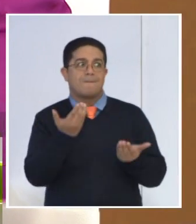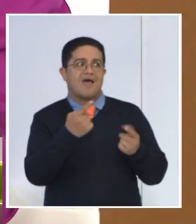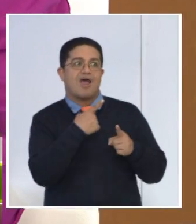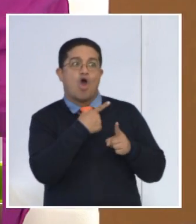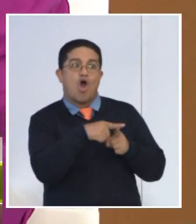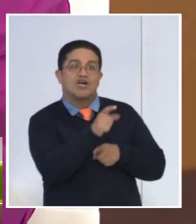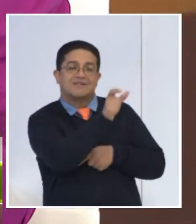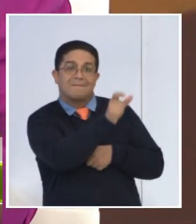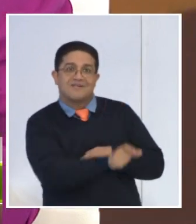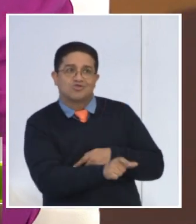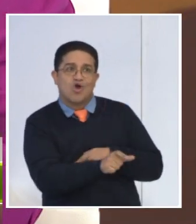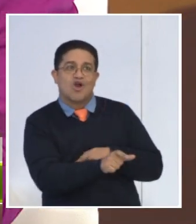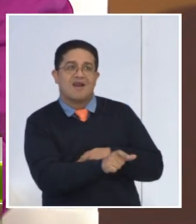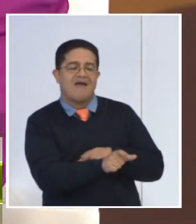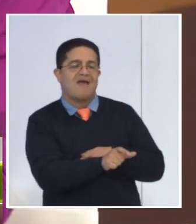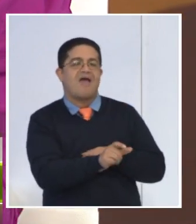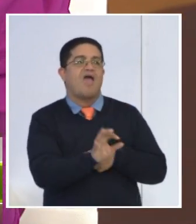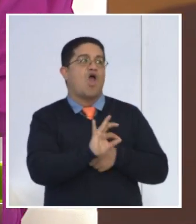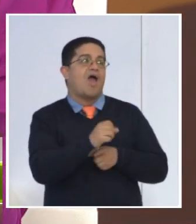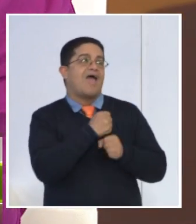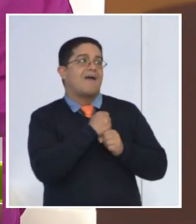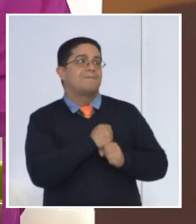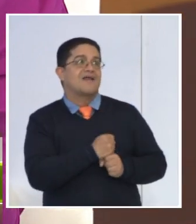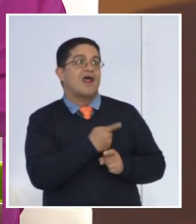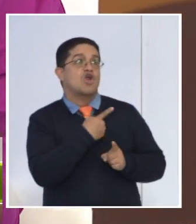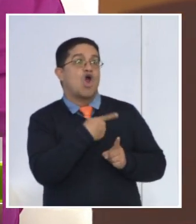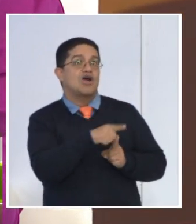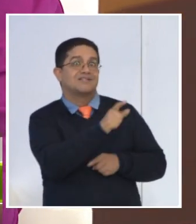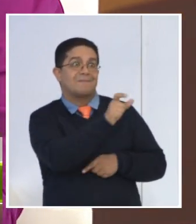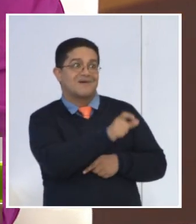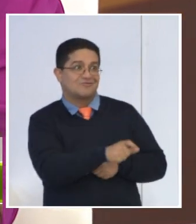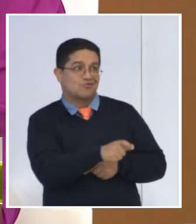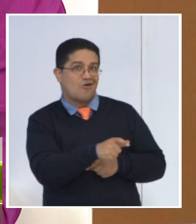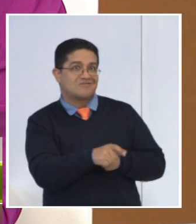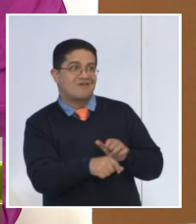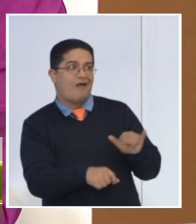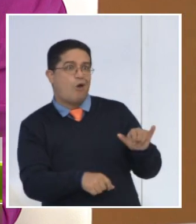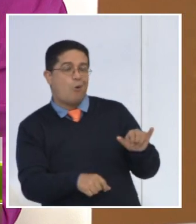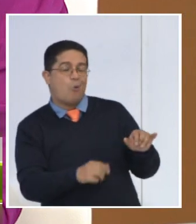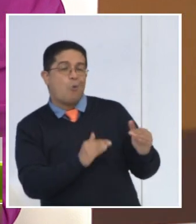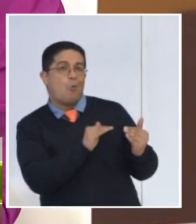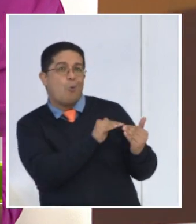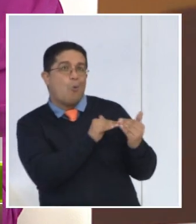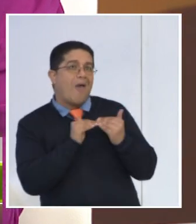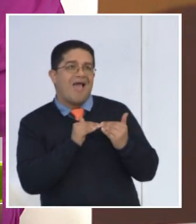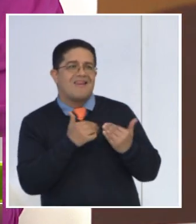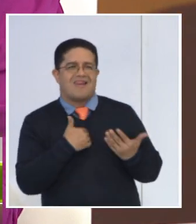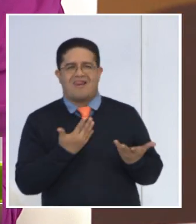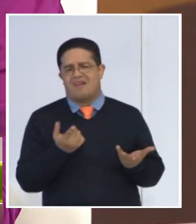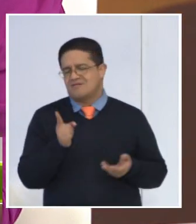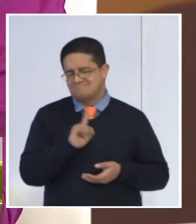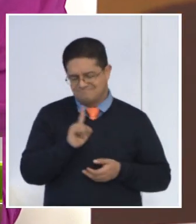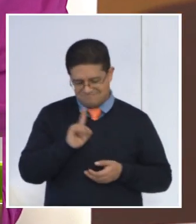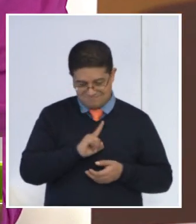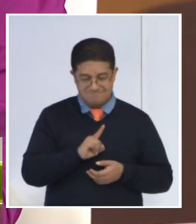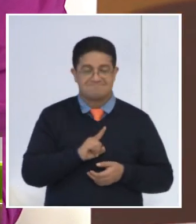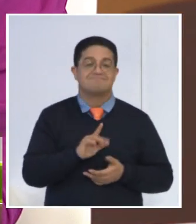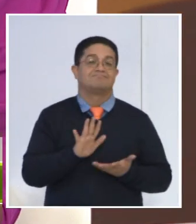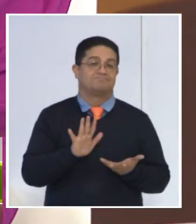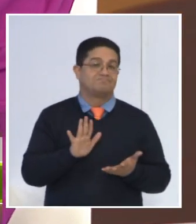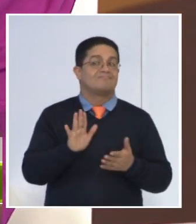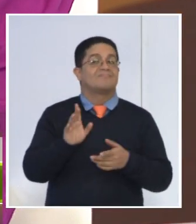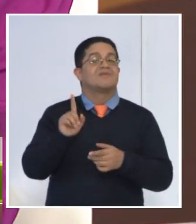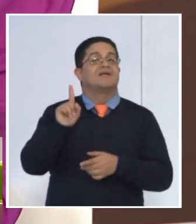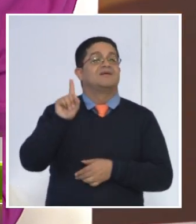personas. Totalmente. Ni tampoco esperar que otras personas reaccionen exactamente como lo haríamos nosotros. Entonces eso también hay que verlo porque